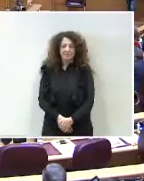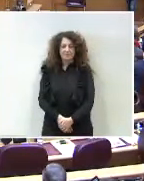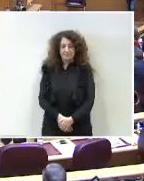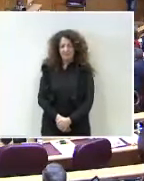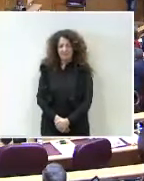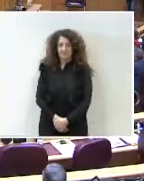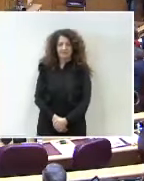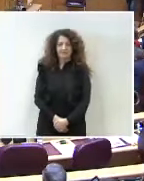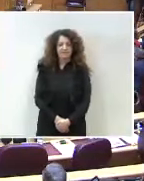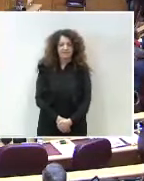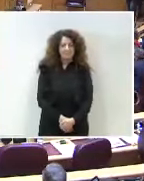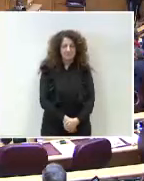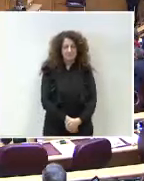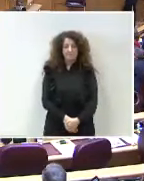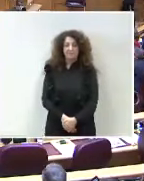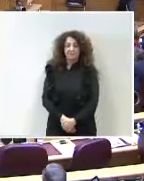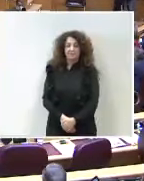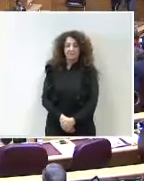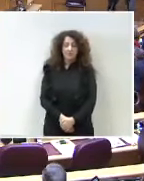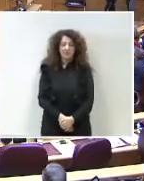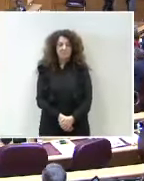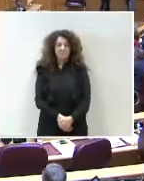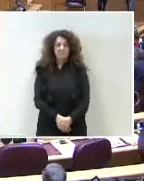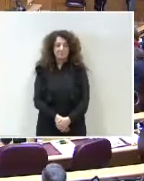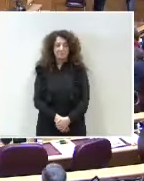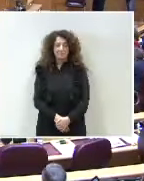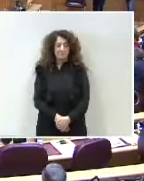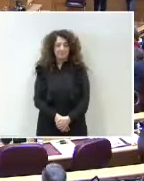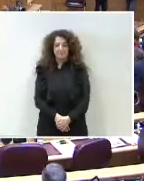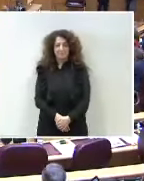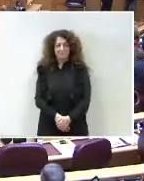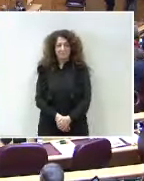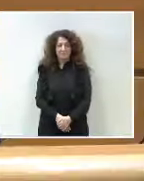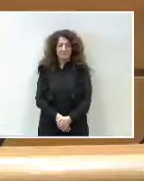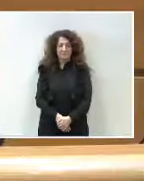señor presidente. A continuación, le corresponderían.